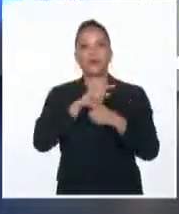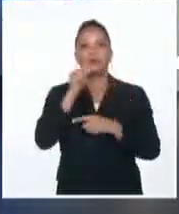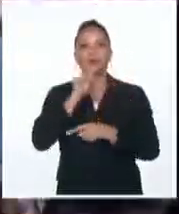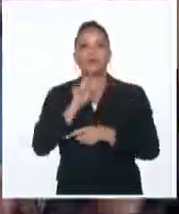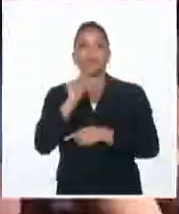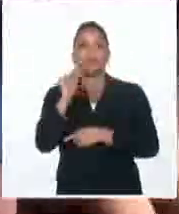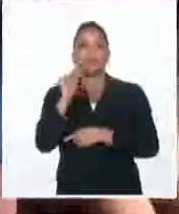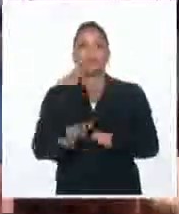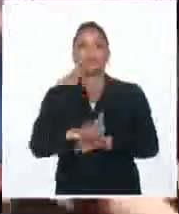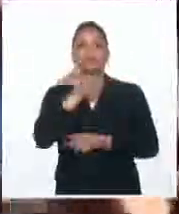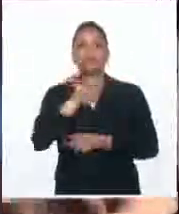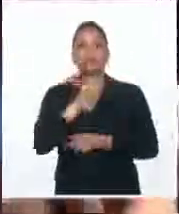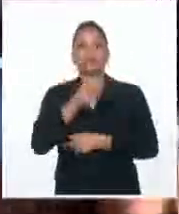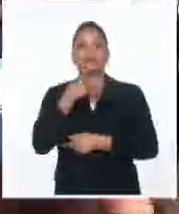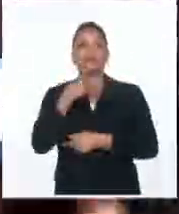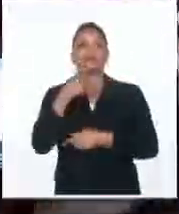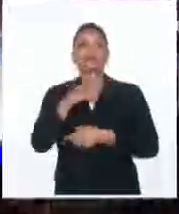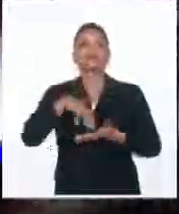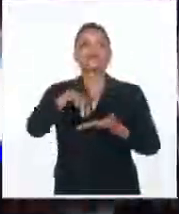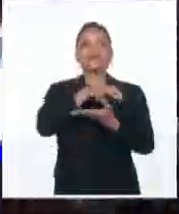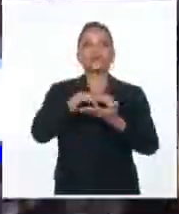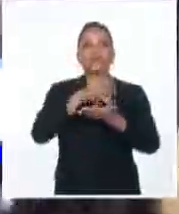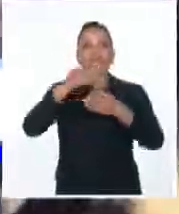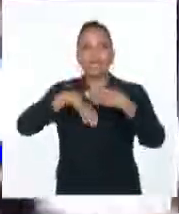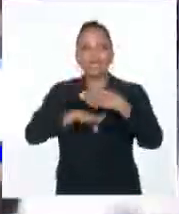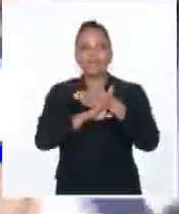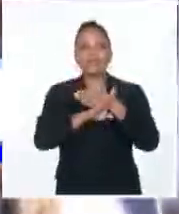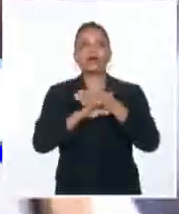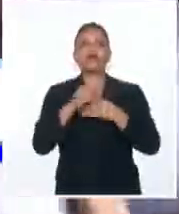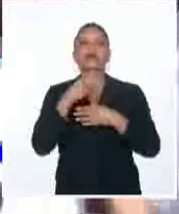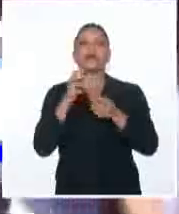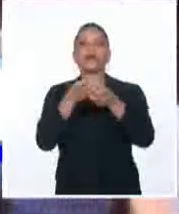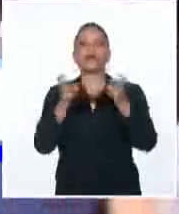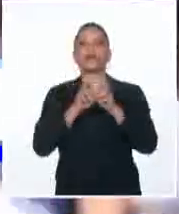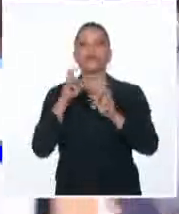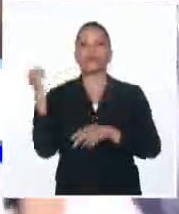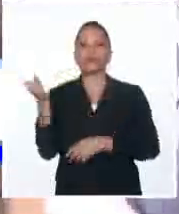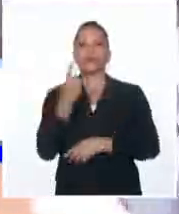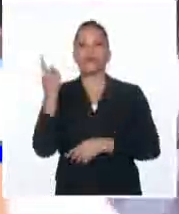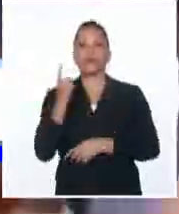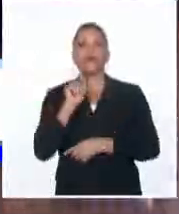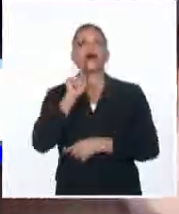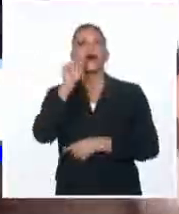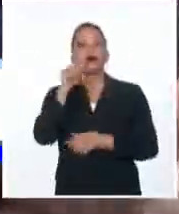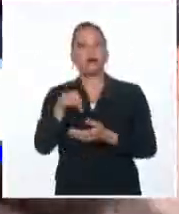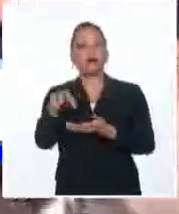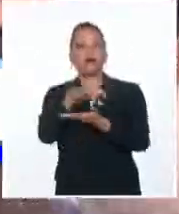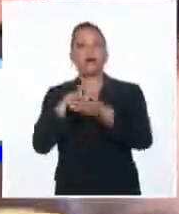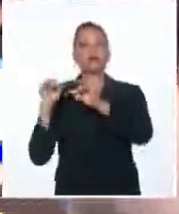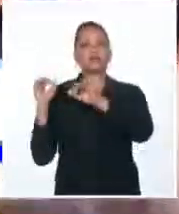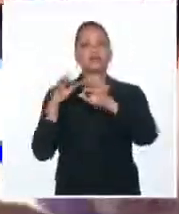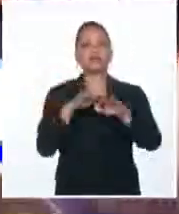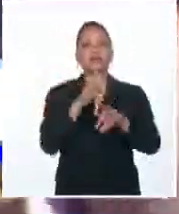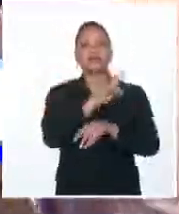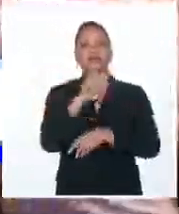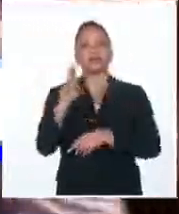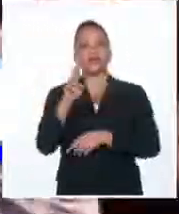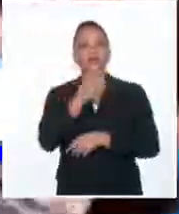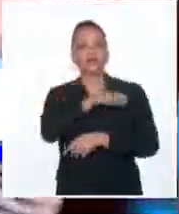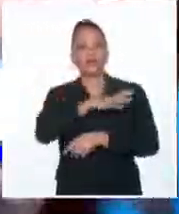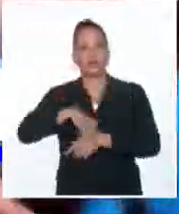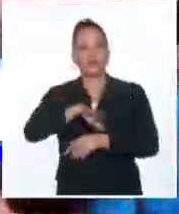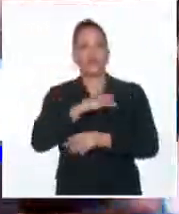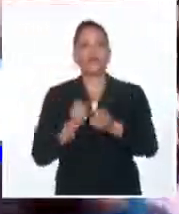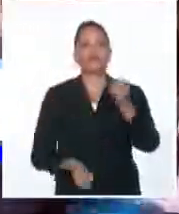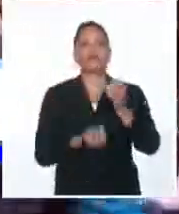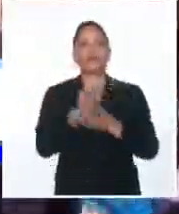Arauz. El incidente ocurrió en la entrada del Consejo Nacional Electoral en Quito, donde el binomio del movimiento Revolución Ciudadana, fundado, recordemos,